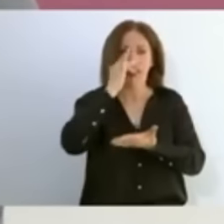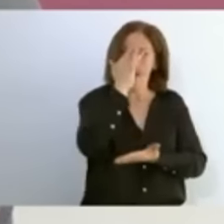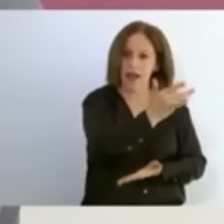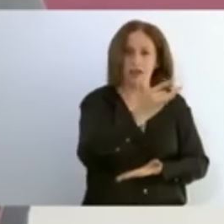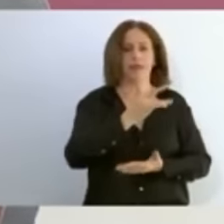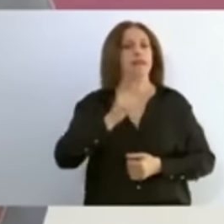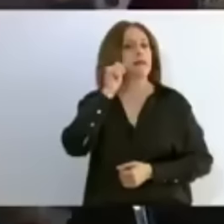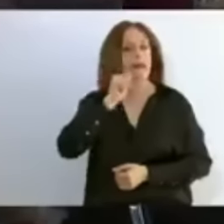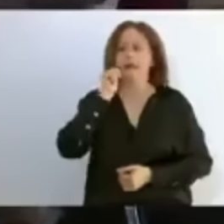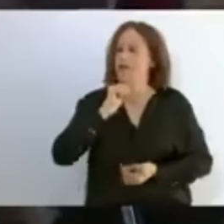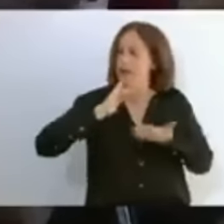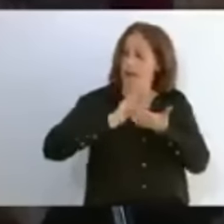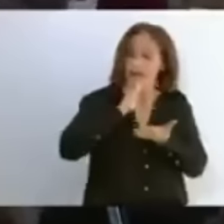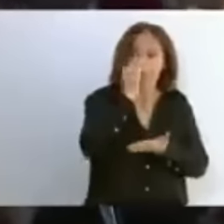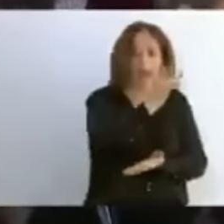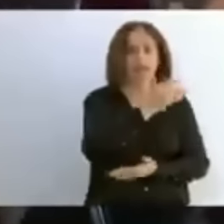gracias, señor presidente.